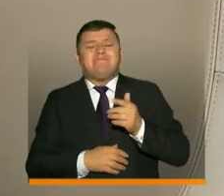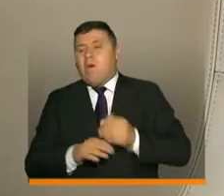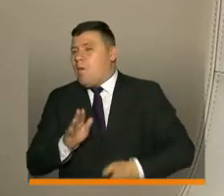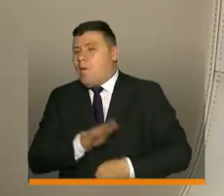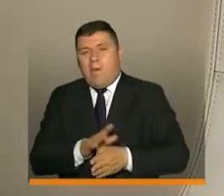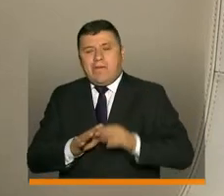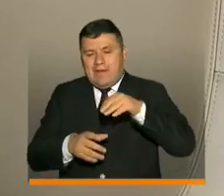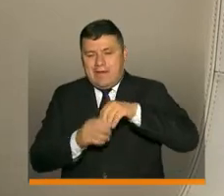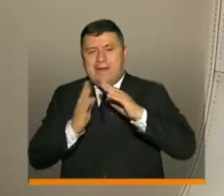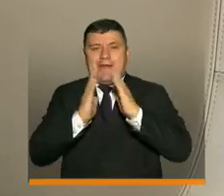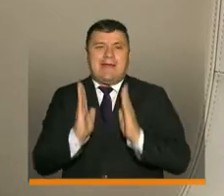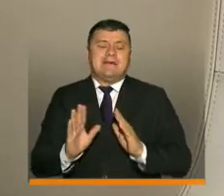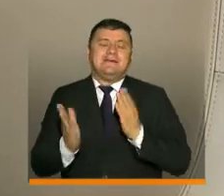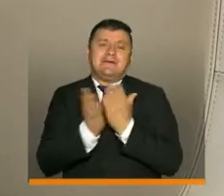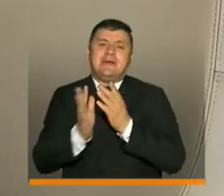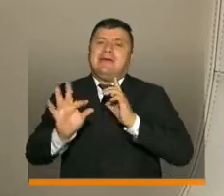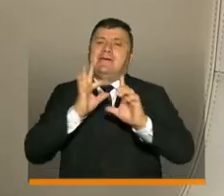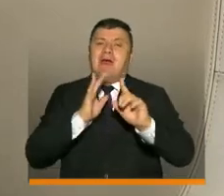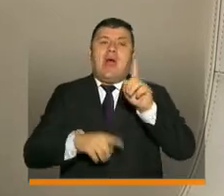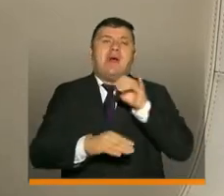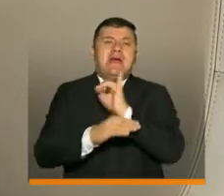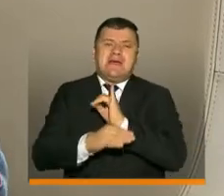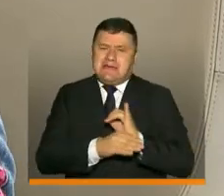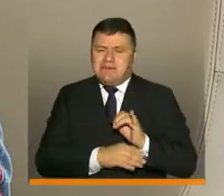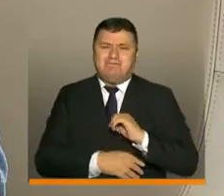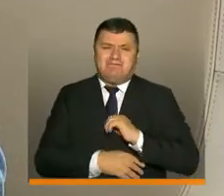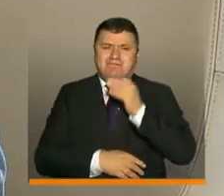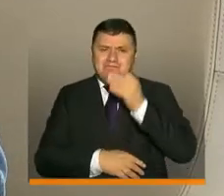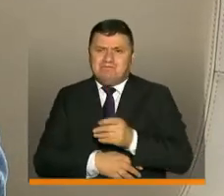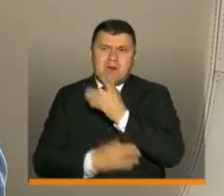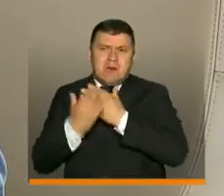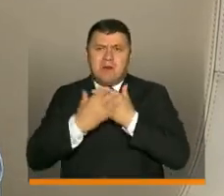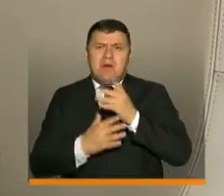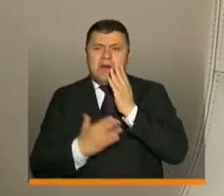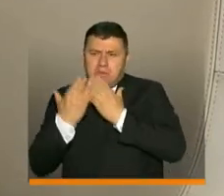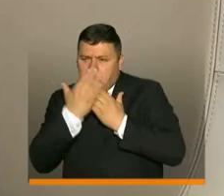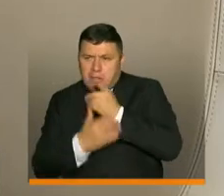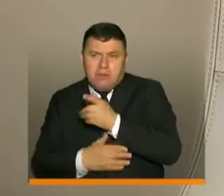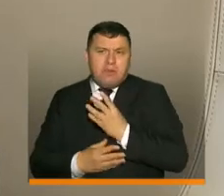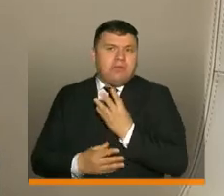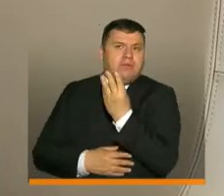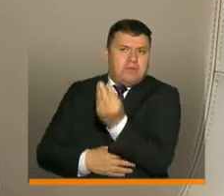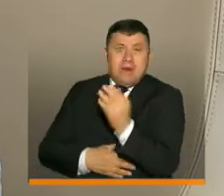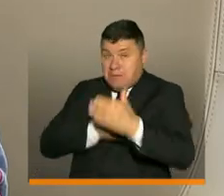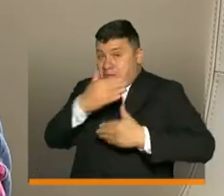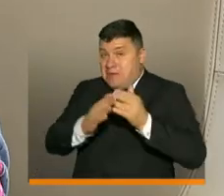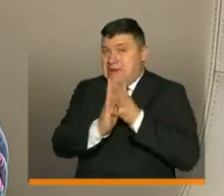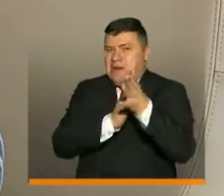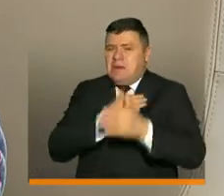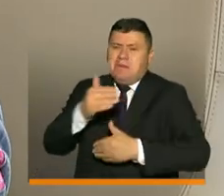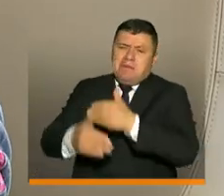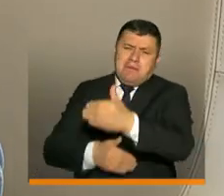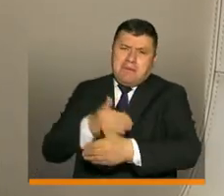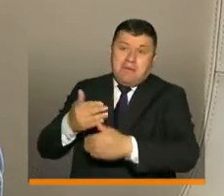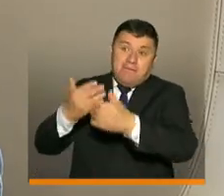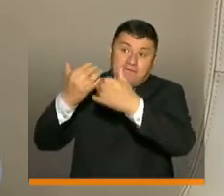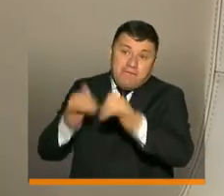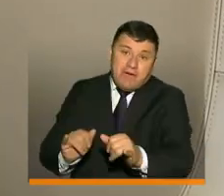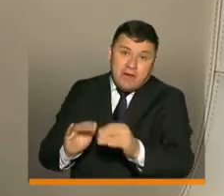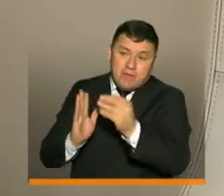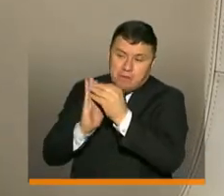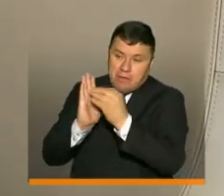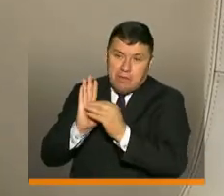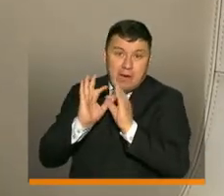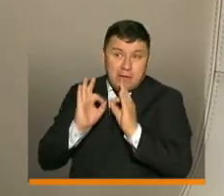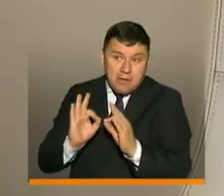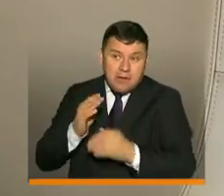en ciertos municipios del país, en algunas instituciones, están definiendo pruebas piloto, que más adelante les contaremos cuando estén terminadas todas las